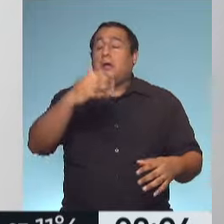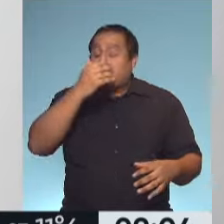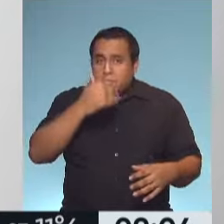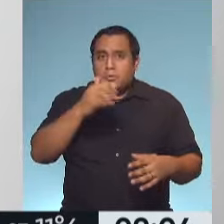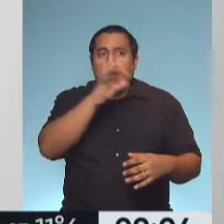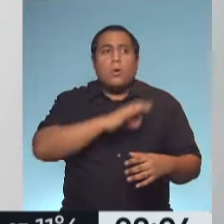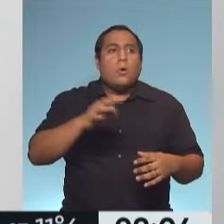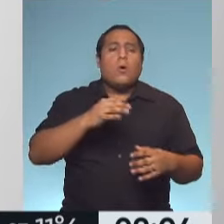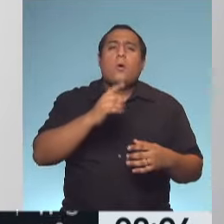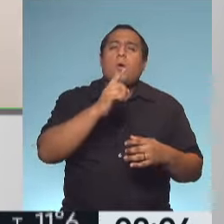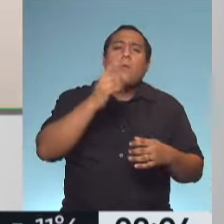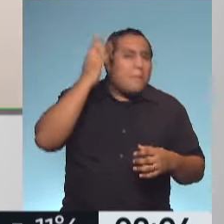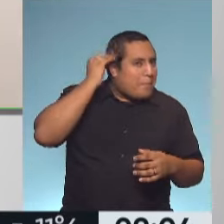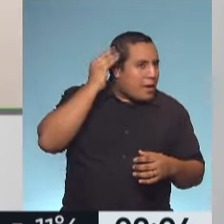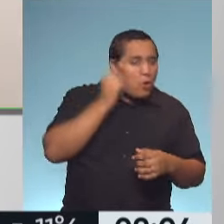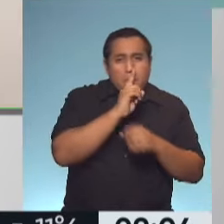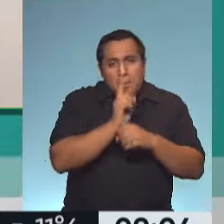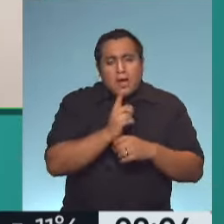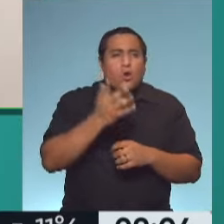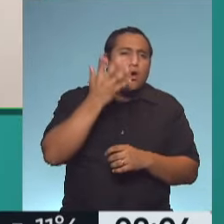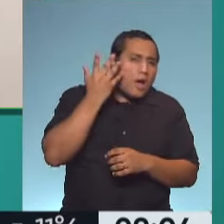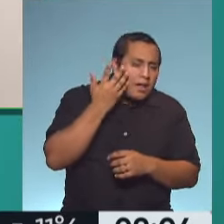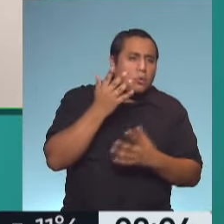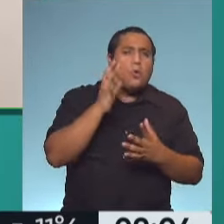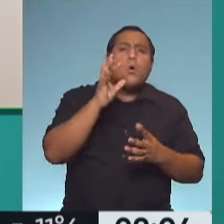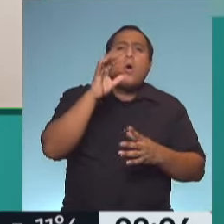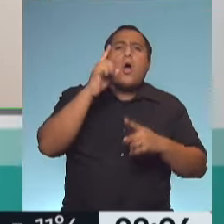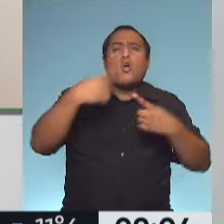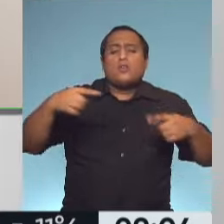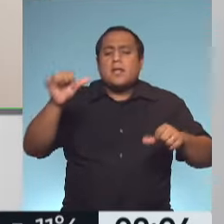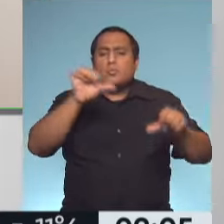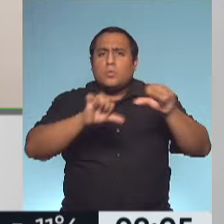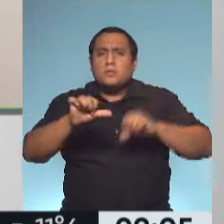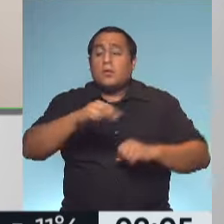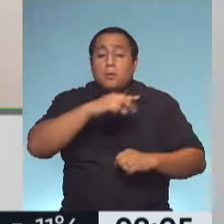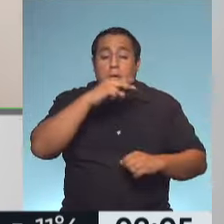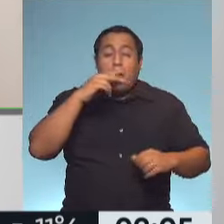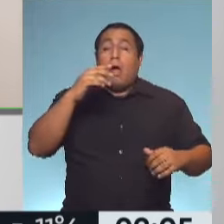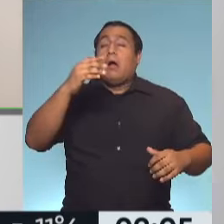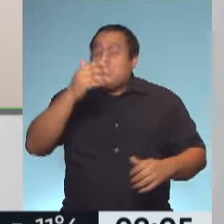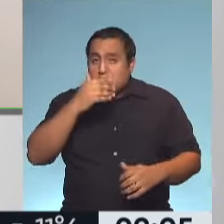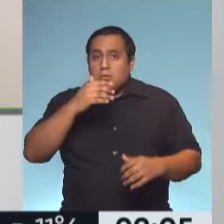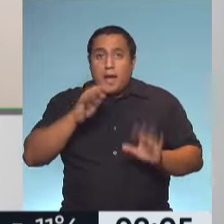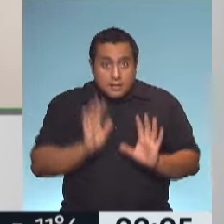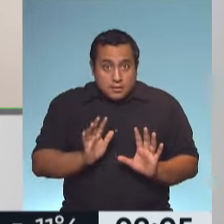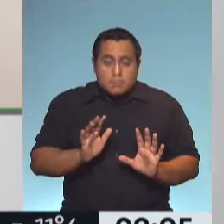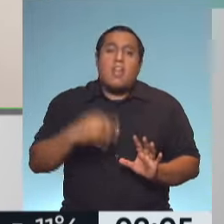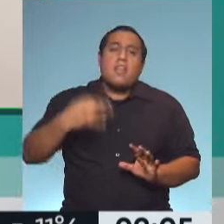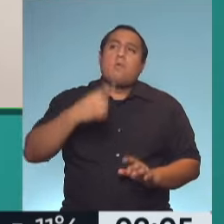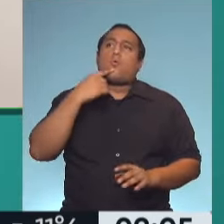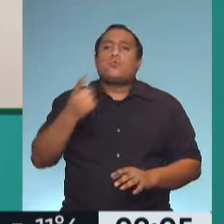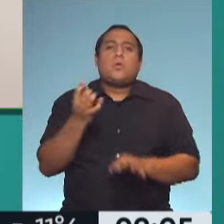o el pelo de gato o de perro, digamos. Esos son los síntomas más preponderantes. Los pacientes deberían en este caso consultar a especialista.